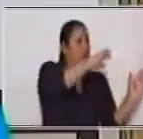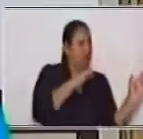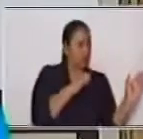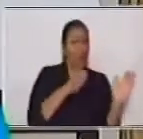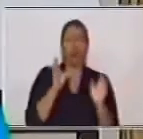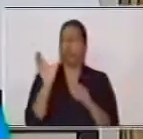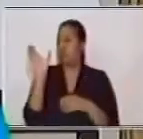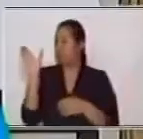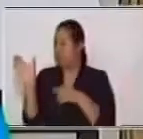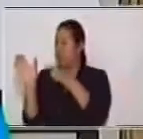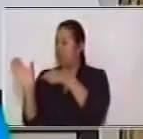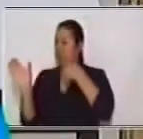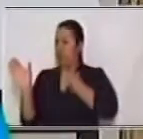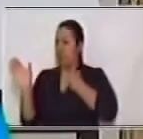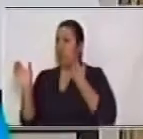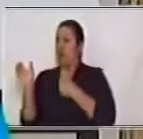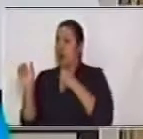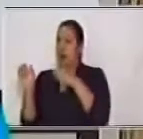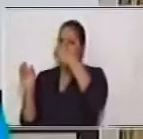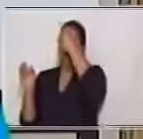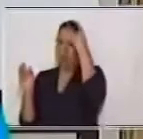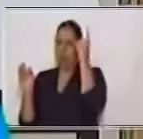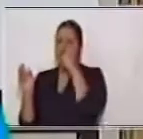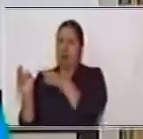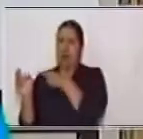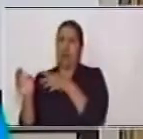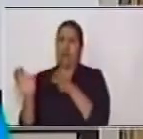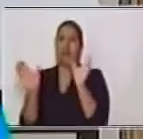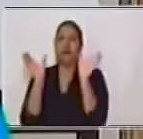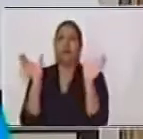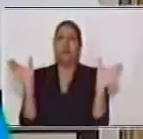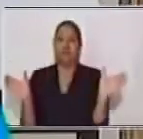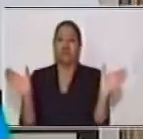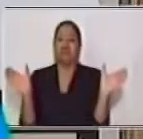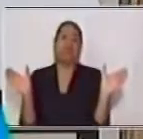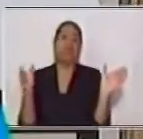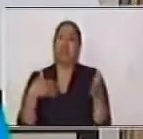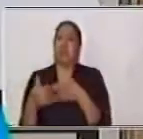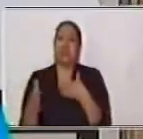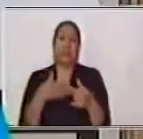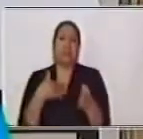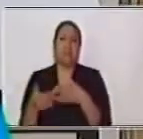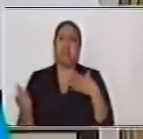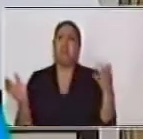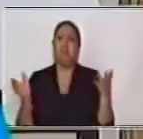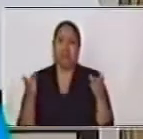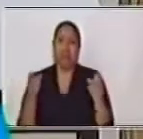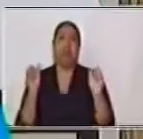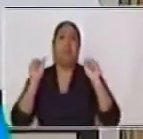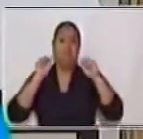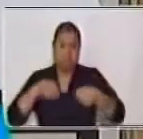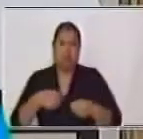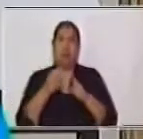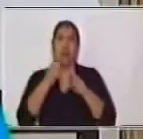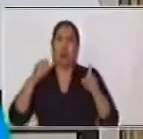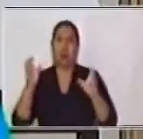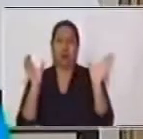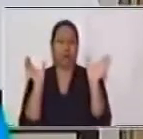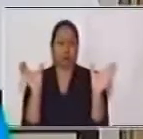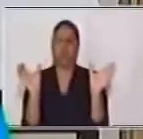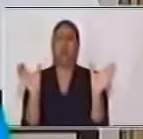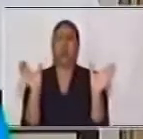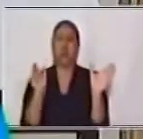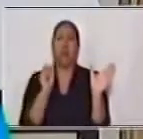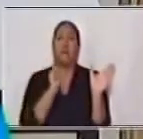en él. No hay ningún problema al momento de leerlas de forma independiente. El punto en este momento solo está sirviendo